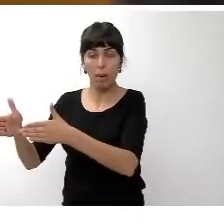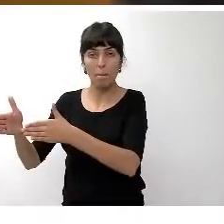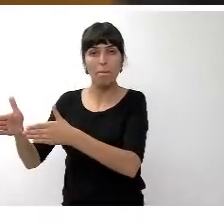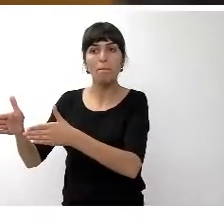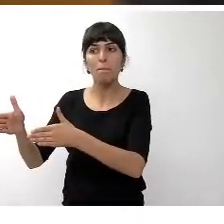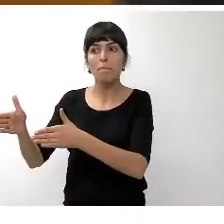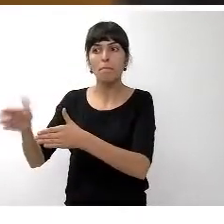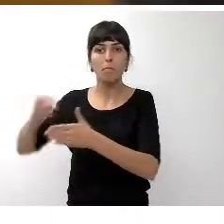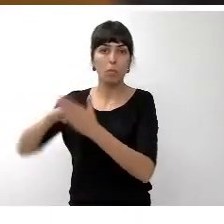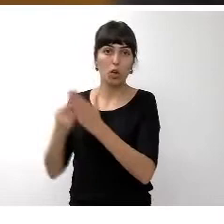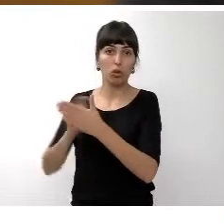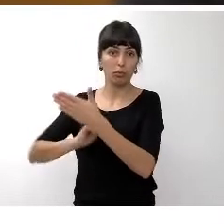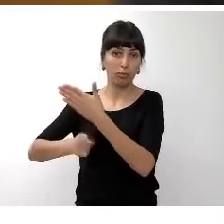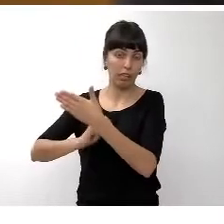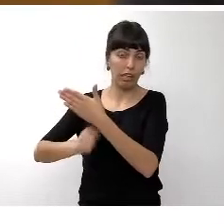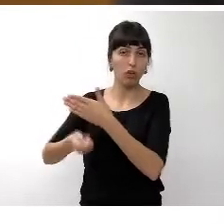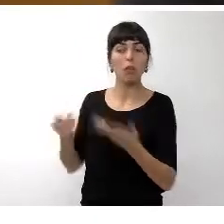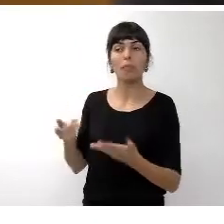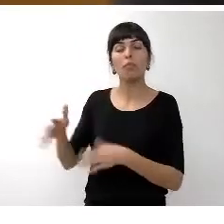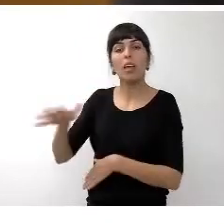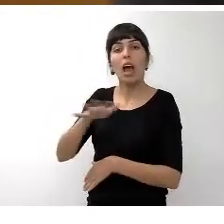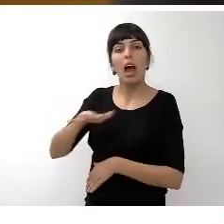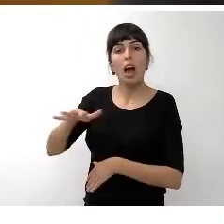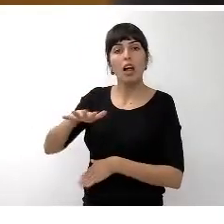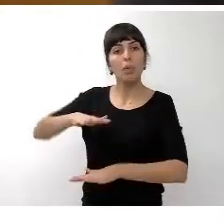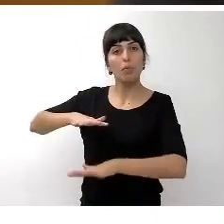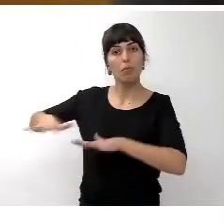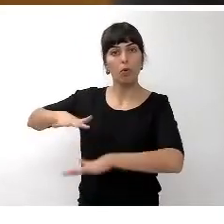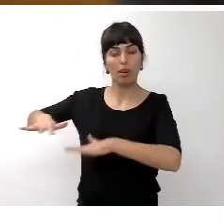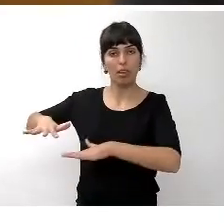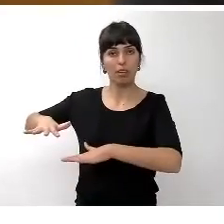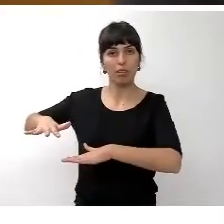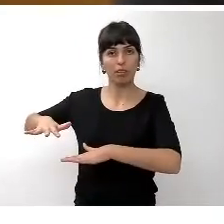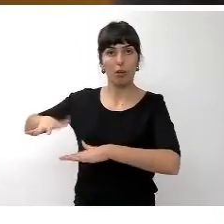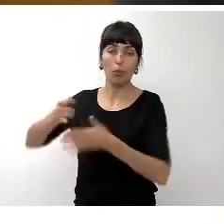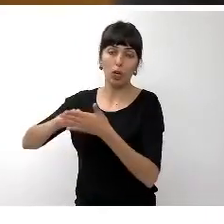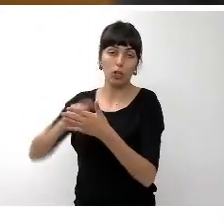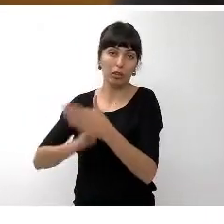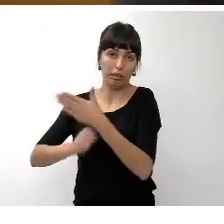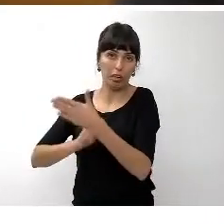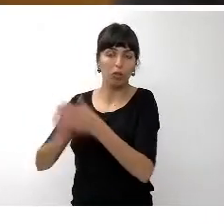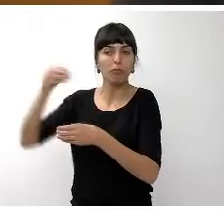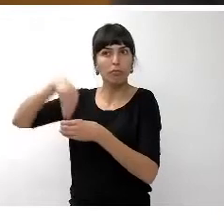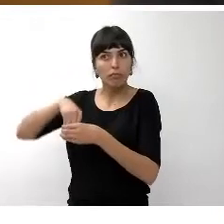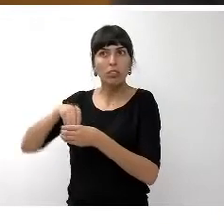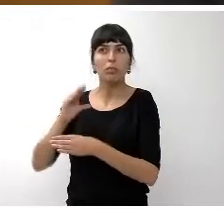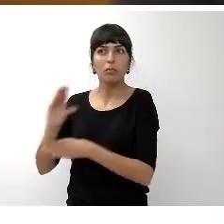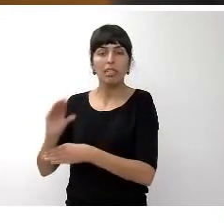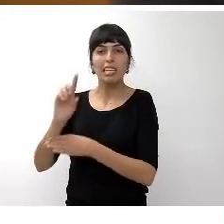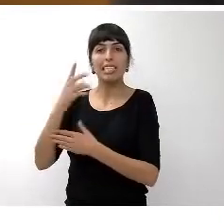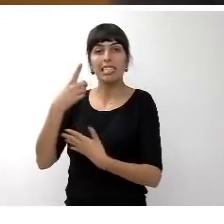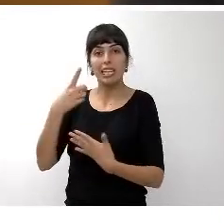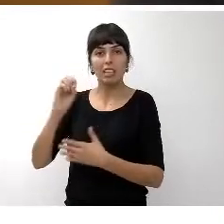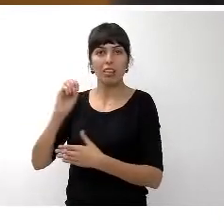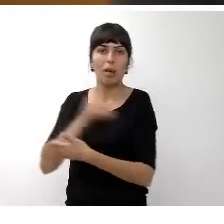y proyectos estratégicos el área de movilidad y proyectos estratégicos contará con más de 60 millones de euros